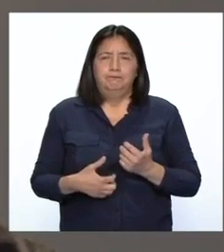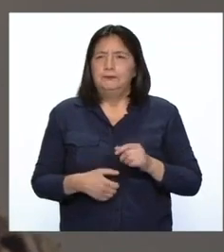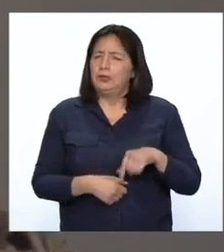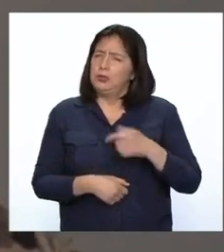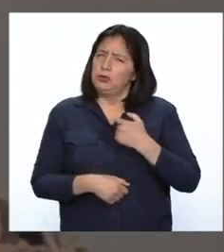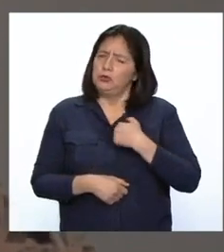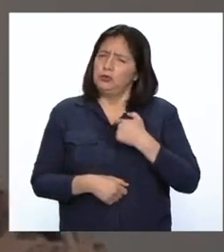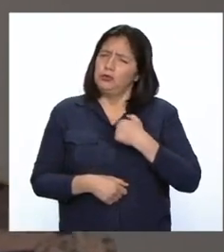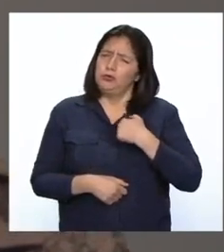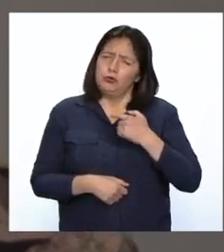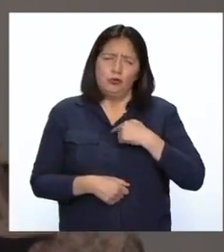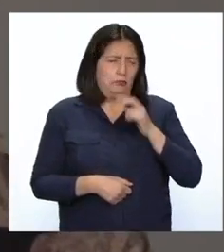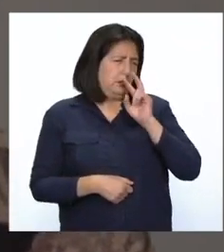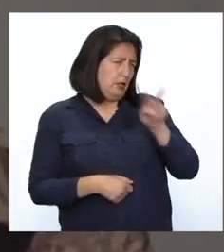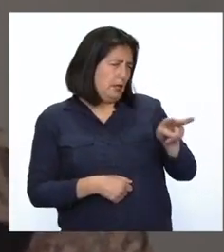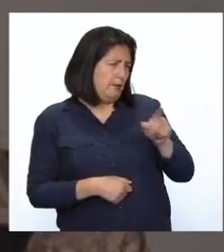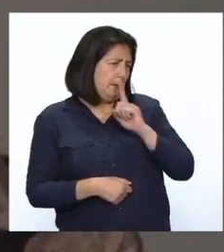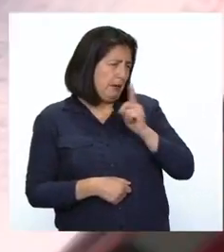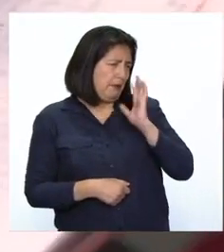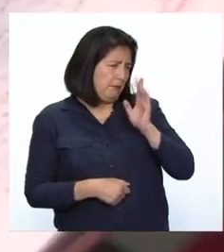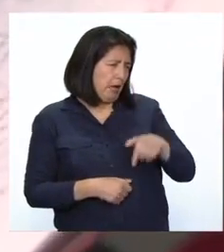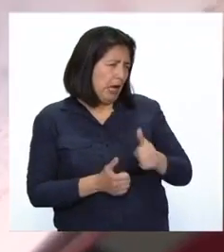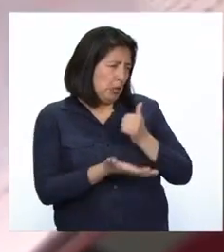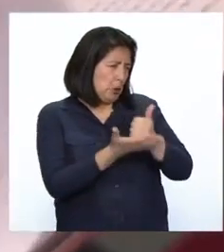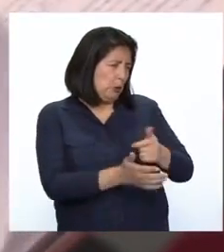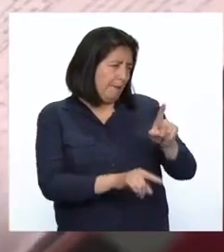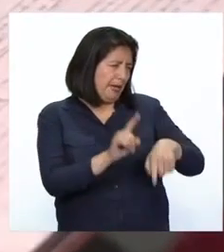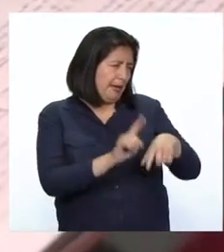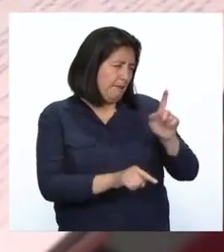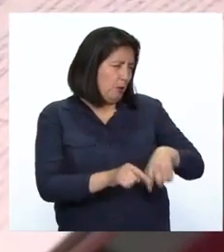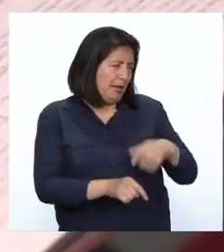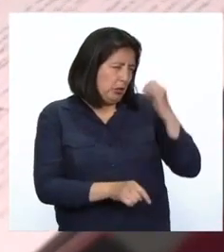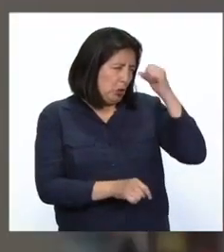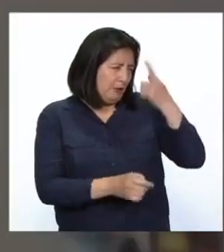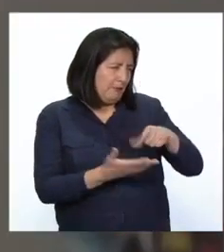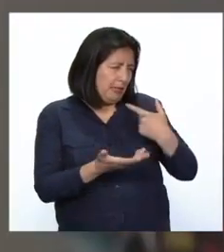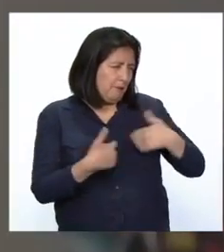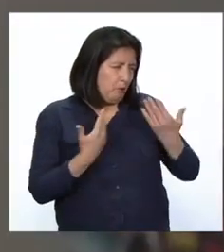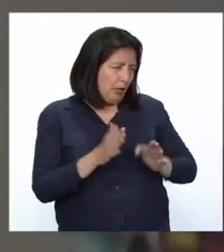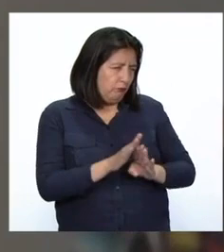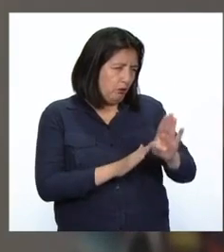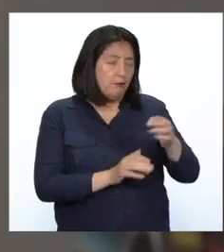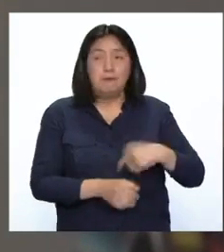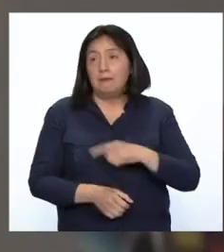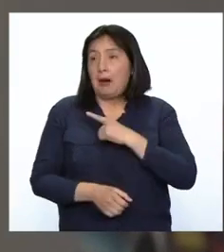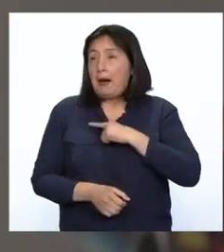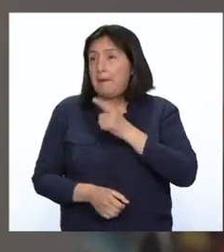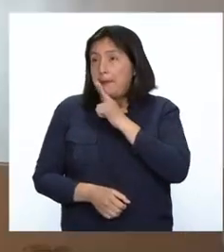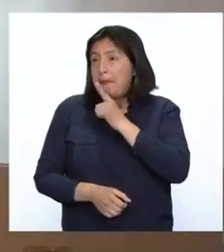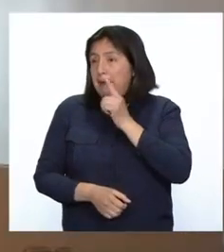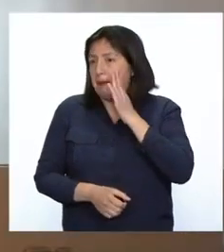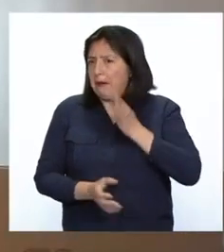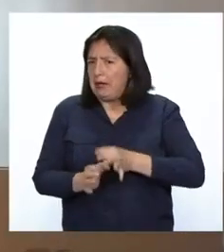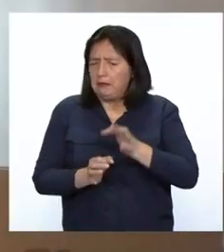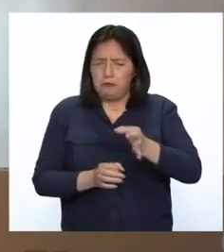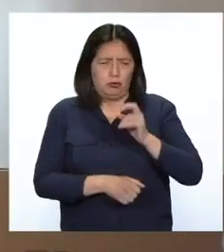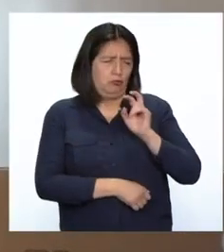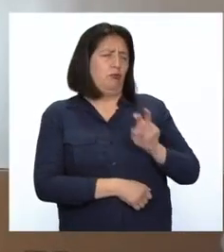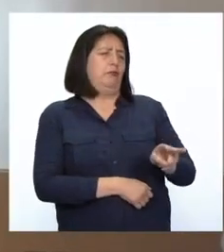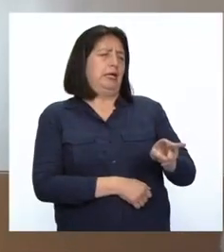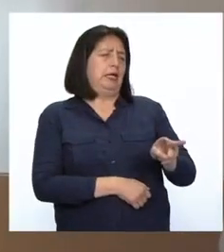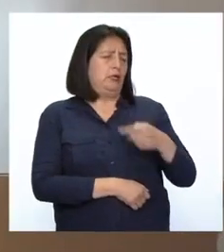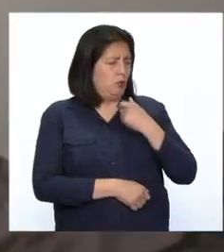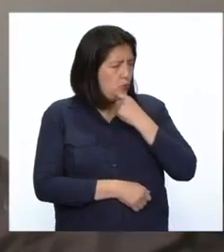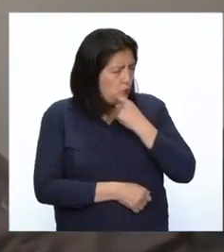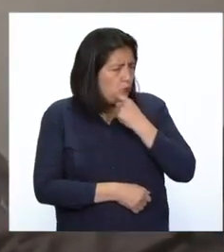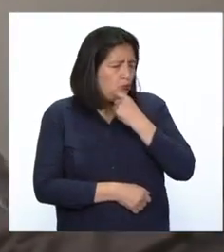Yo veía que mis padres ayudaban a sus primos, a sus sobrinos, a que puedan surgir, ya que mis padres son de provincia. Entonces ver surgir eso,